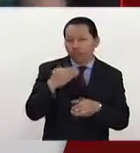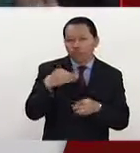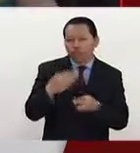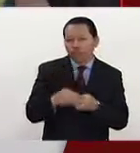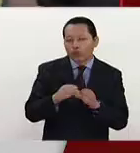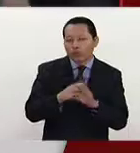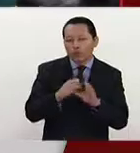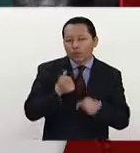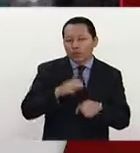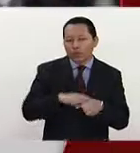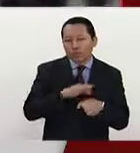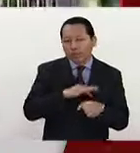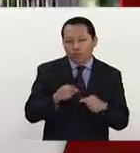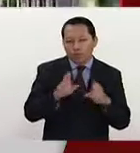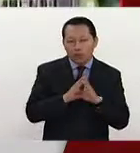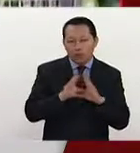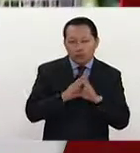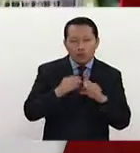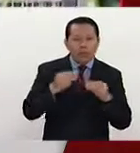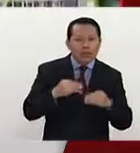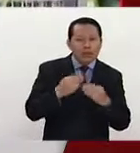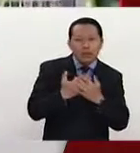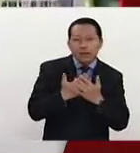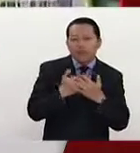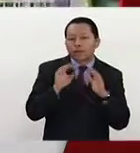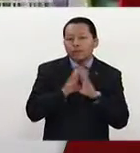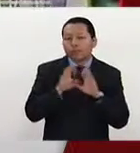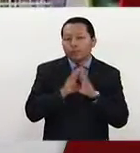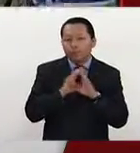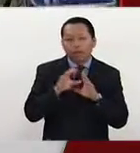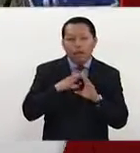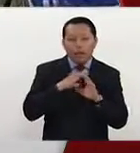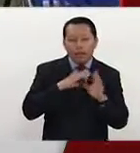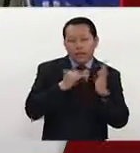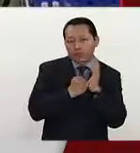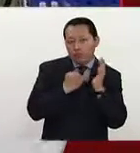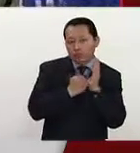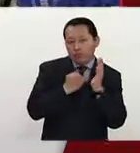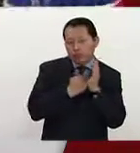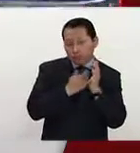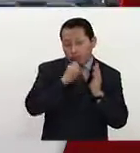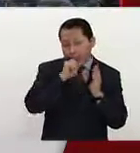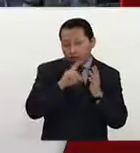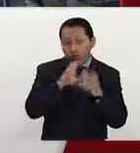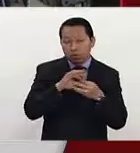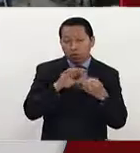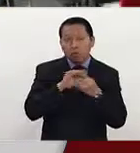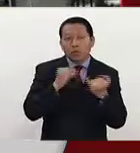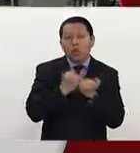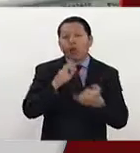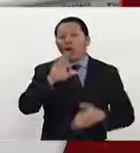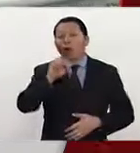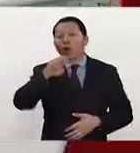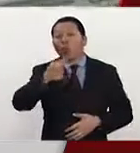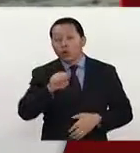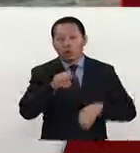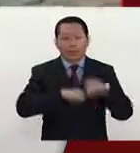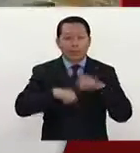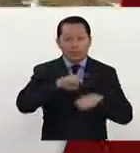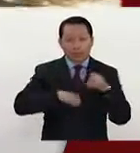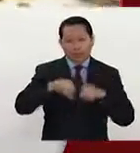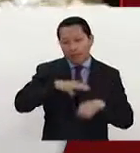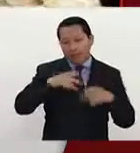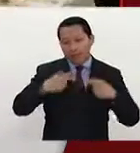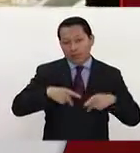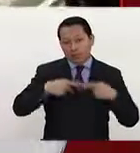administración los mercados estén esperando una situación como la reforma fiscal. Habla también acerca de los bonos que han anunciado muchas empresas para sus